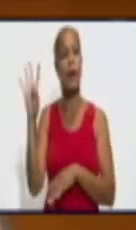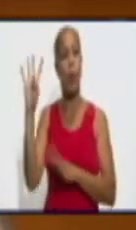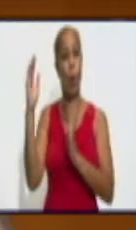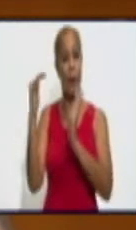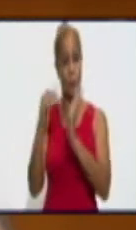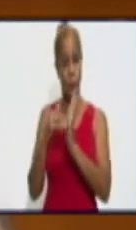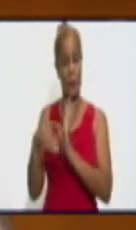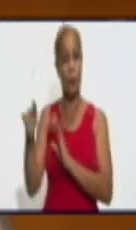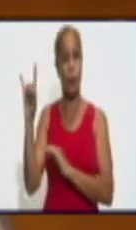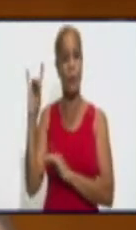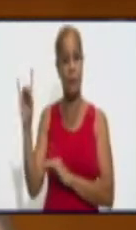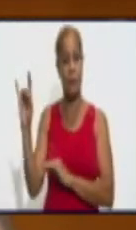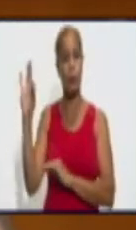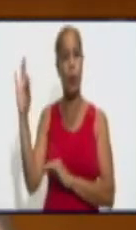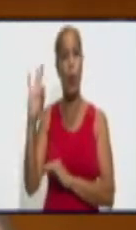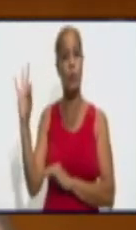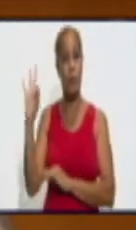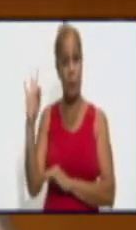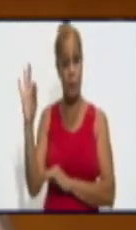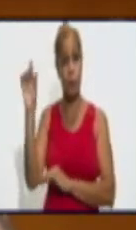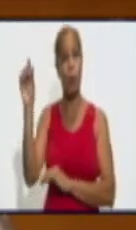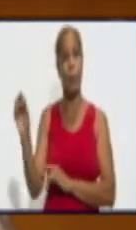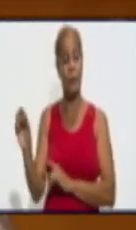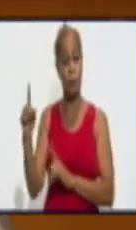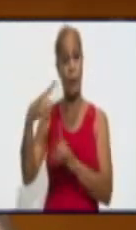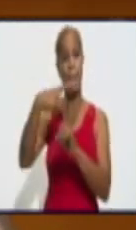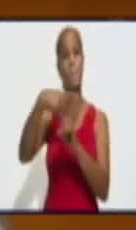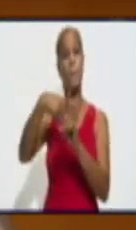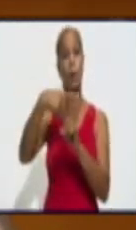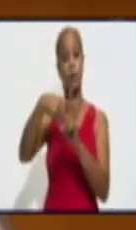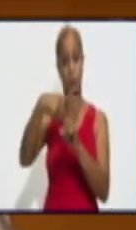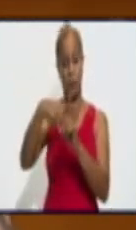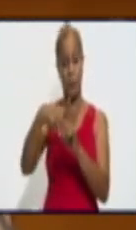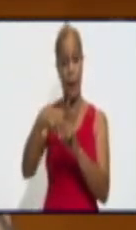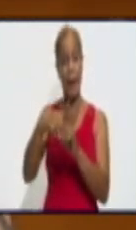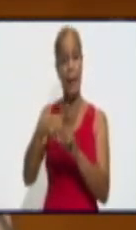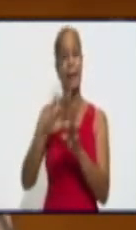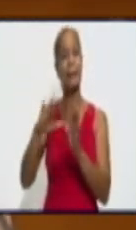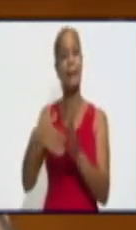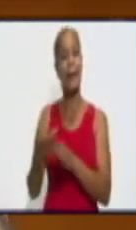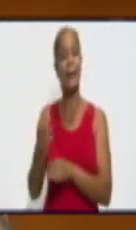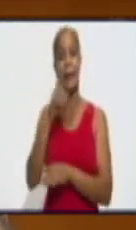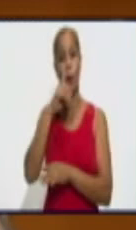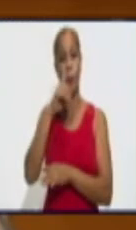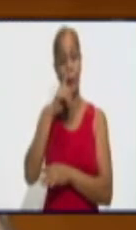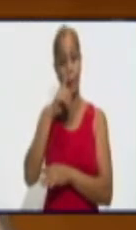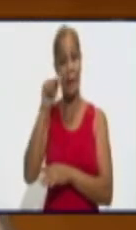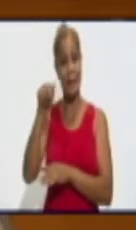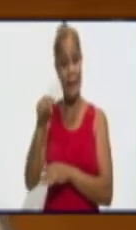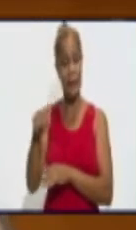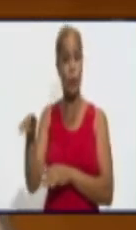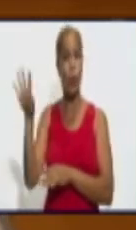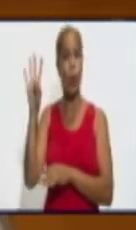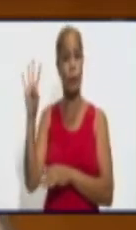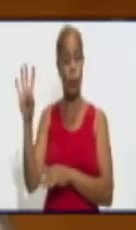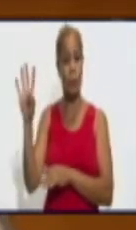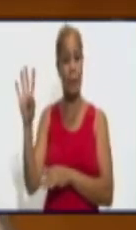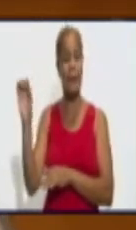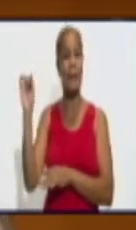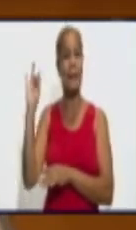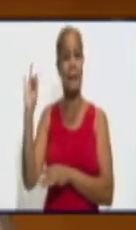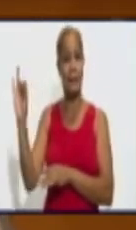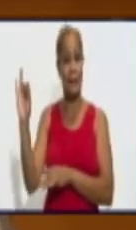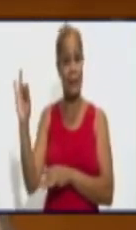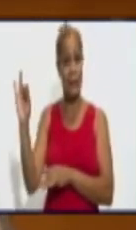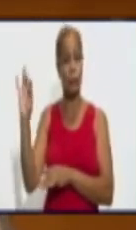.988 casos desde noviembre hasta acá. De ellos, 4.790 autóctonos